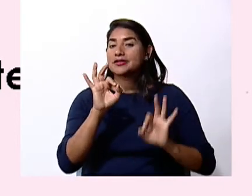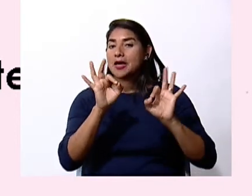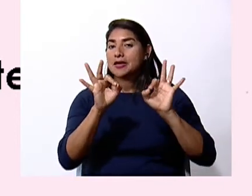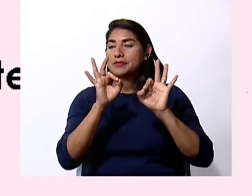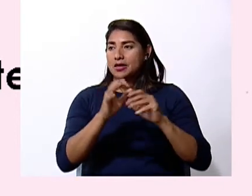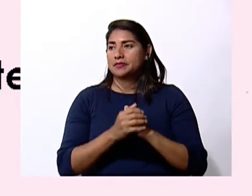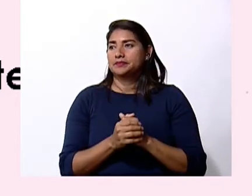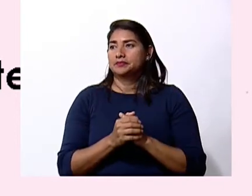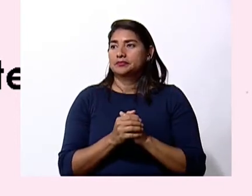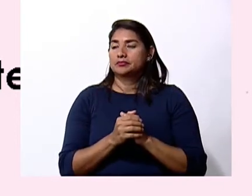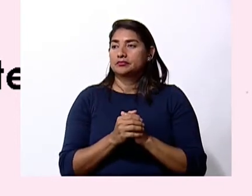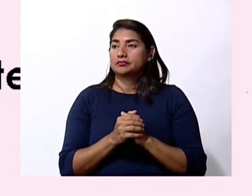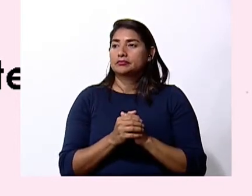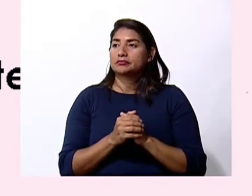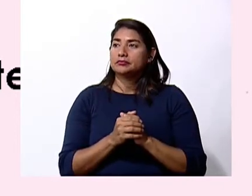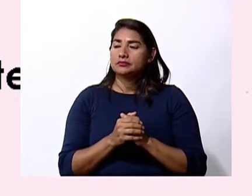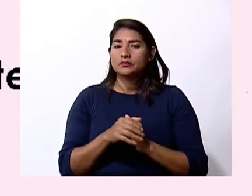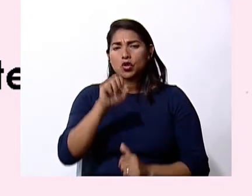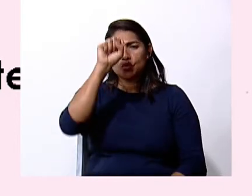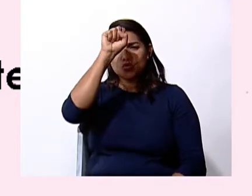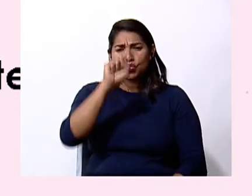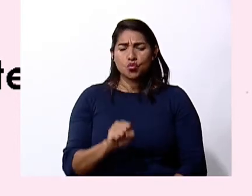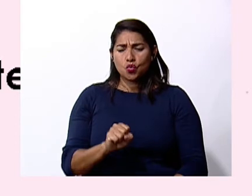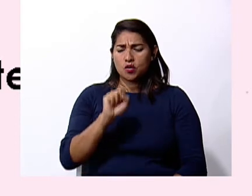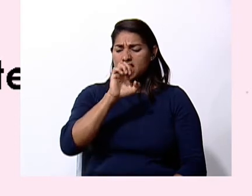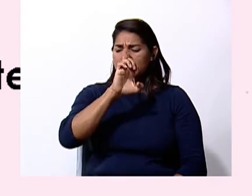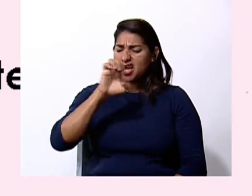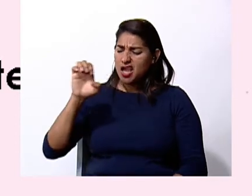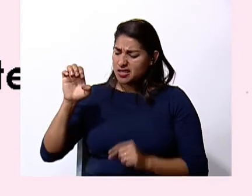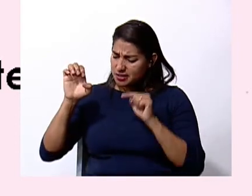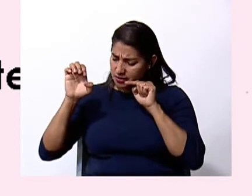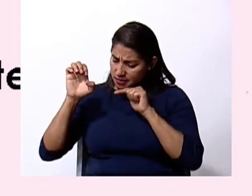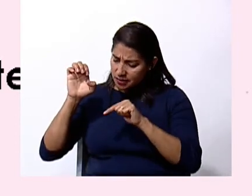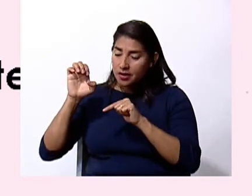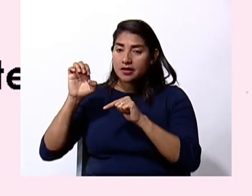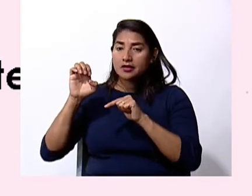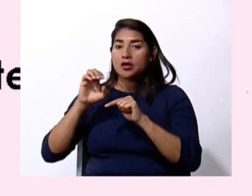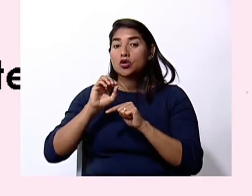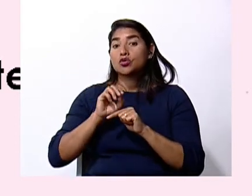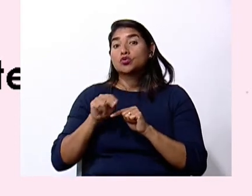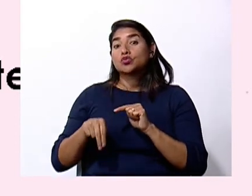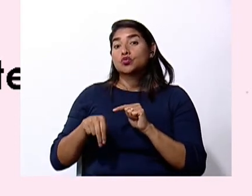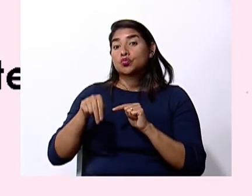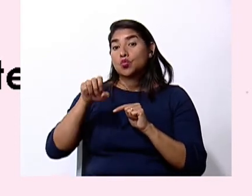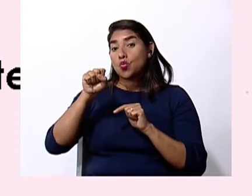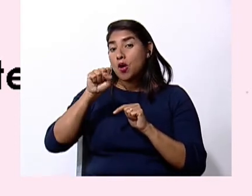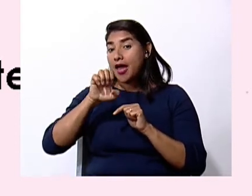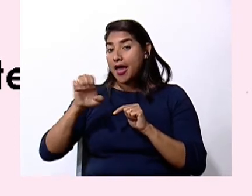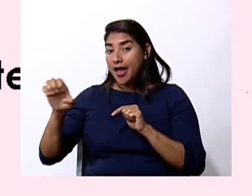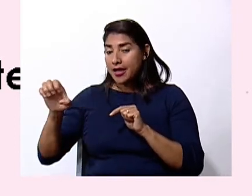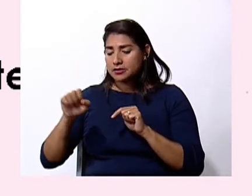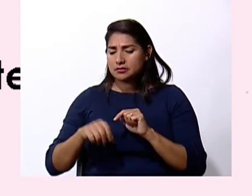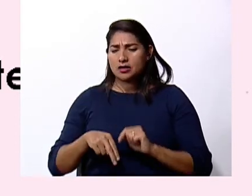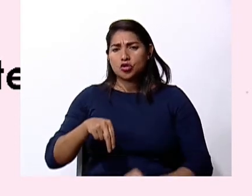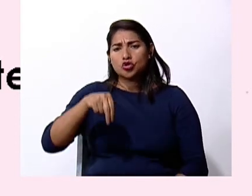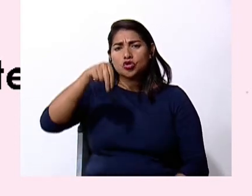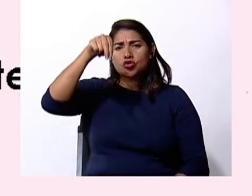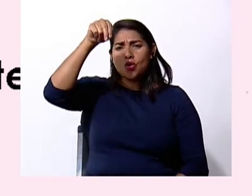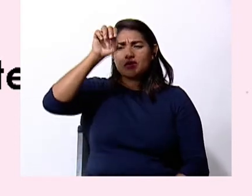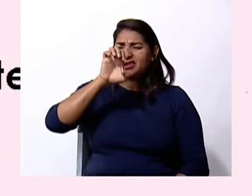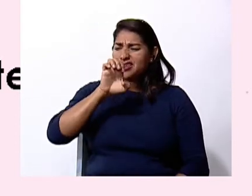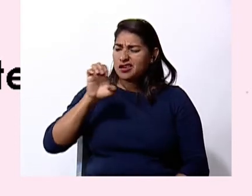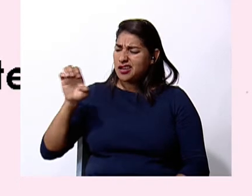entre el sur y el este el sureste y entre el norte y el este